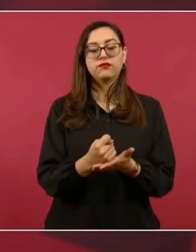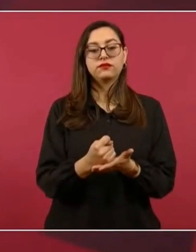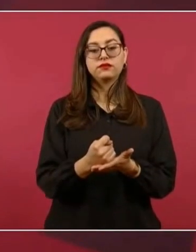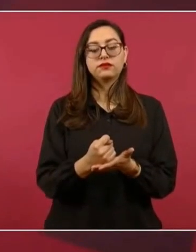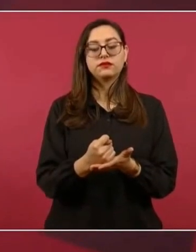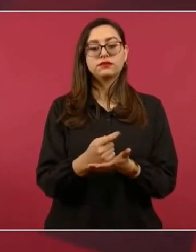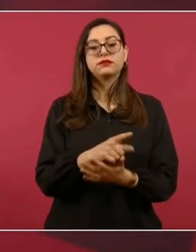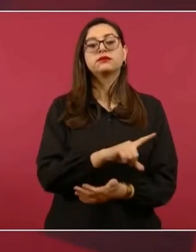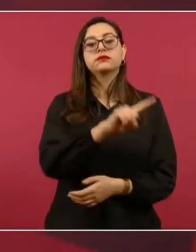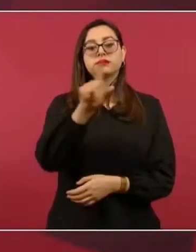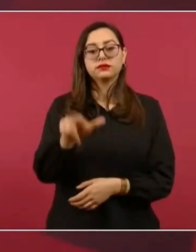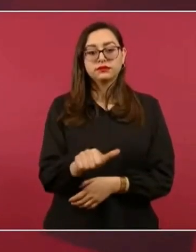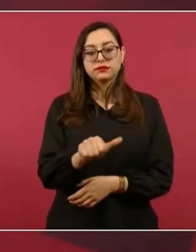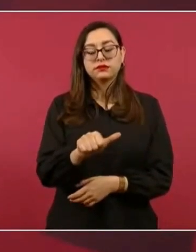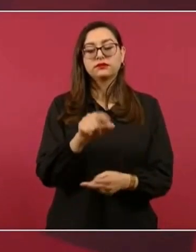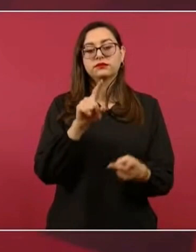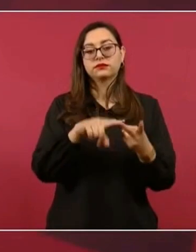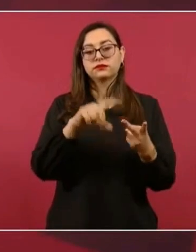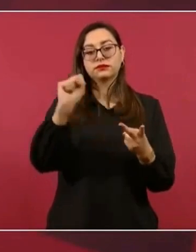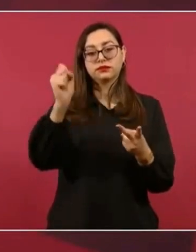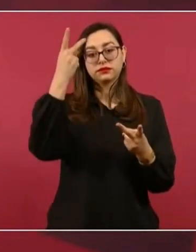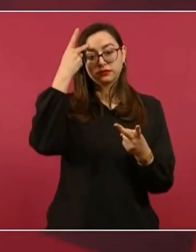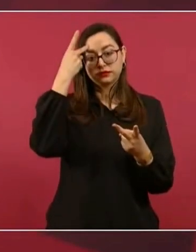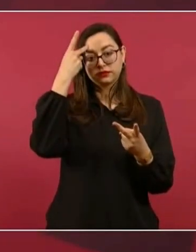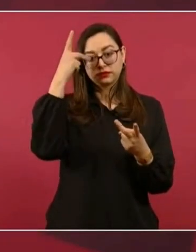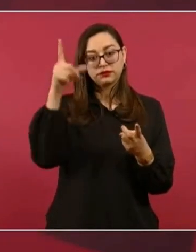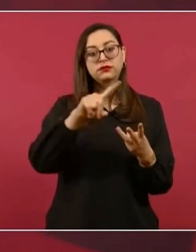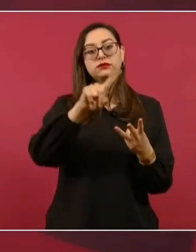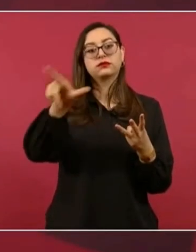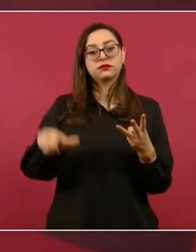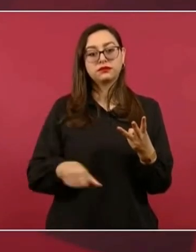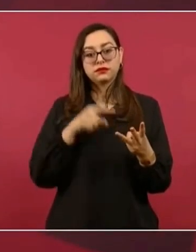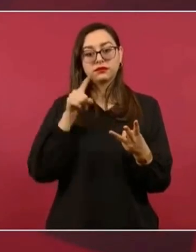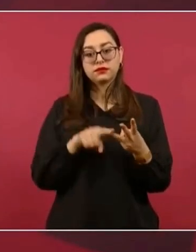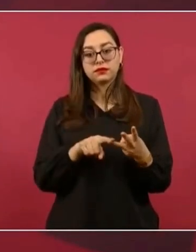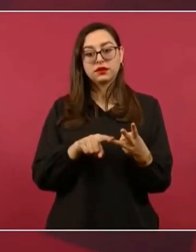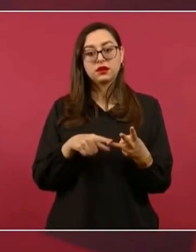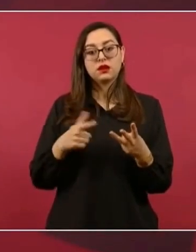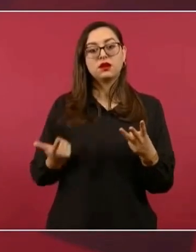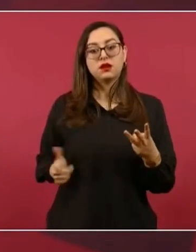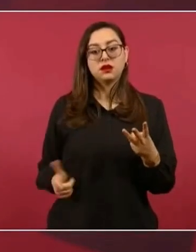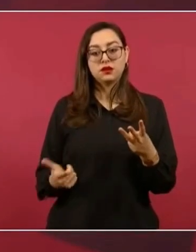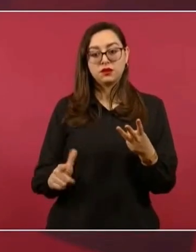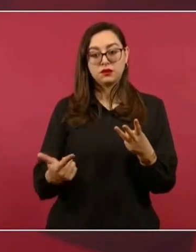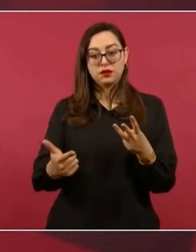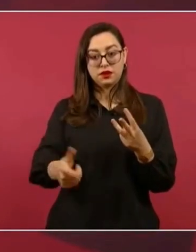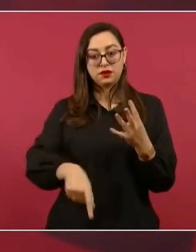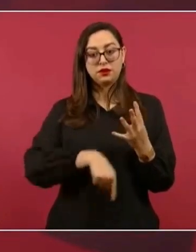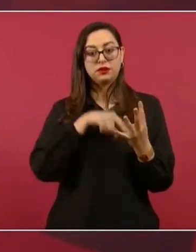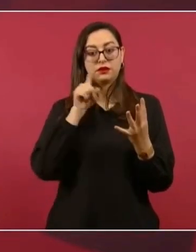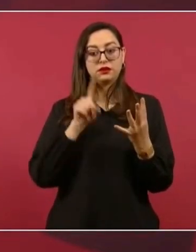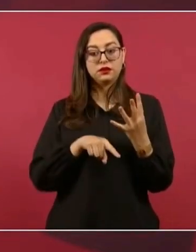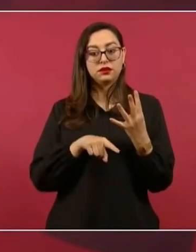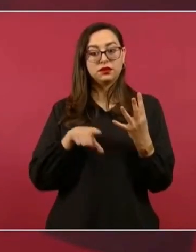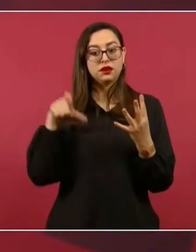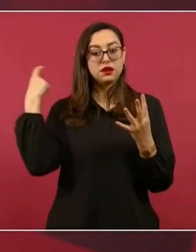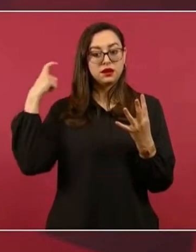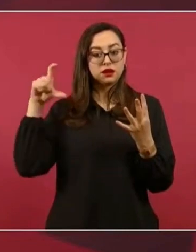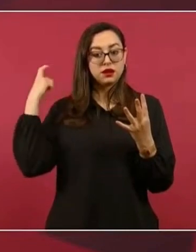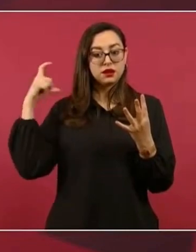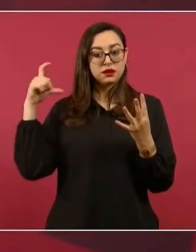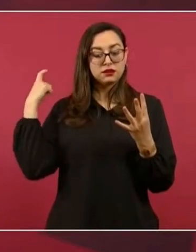y luego vamos a San Luis, y luego vamos a estar en Guanajuato, y vamos a estar en